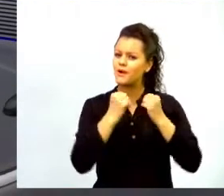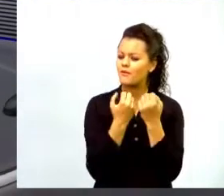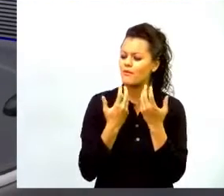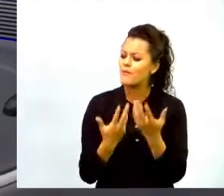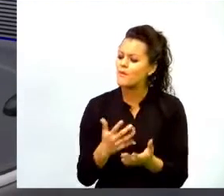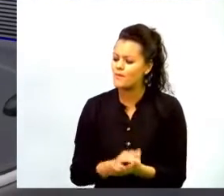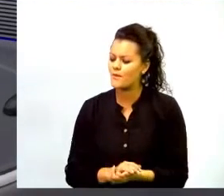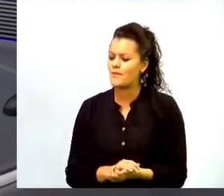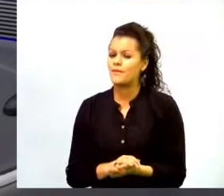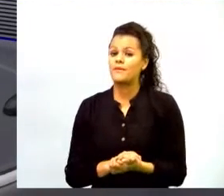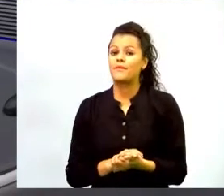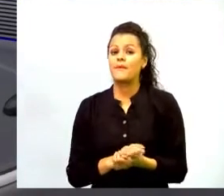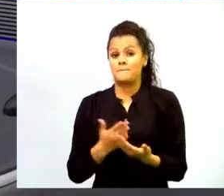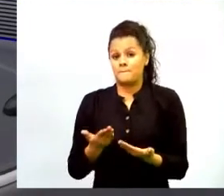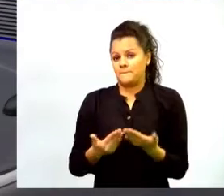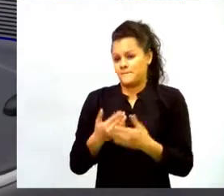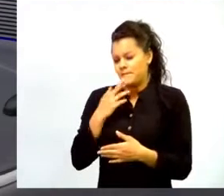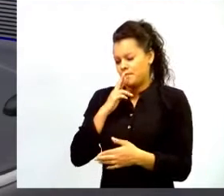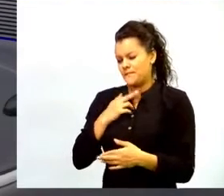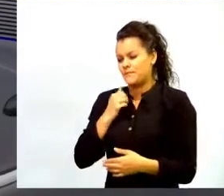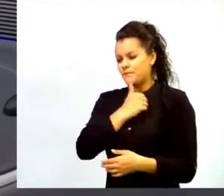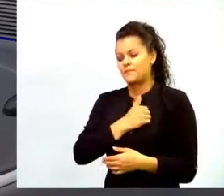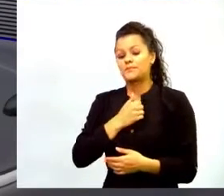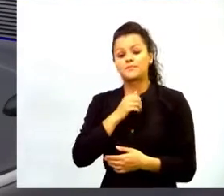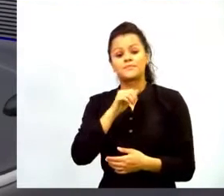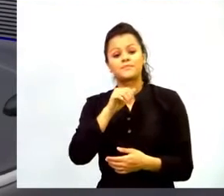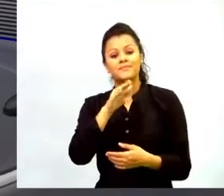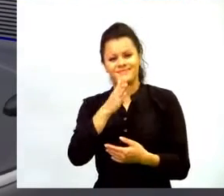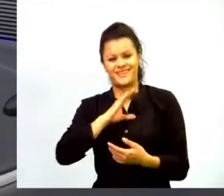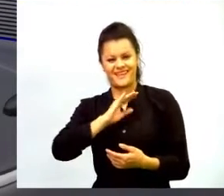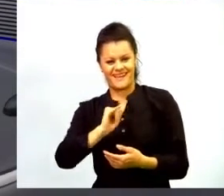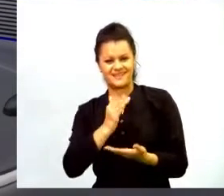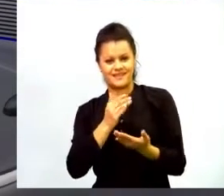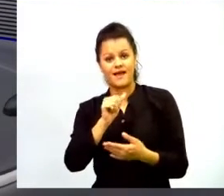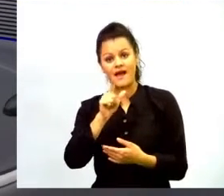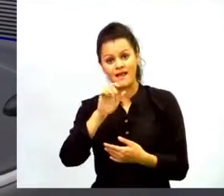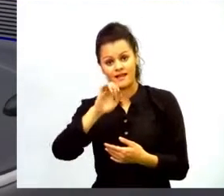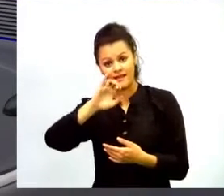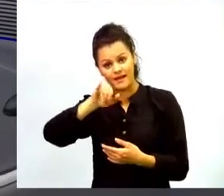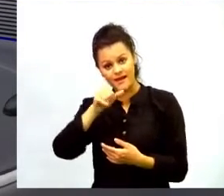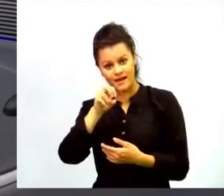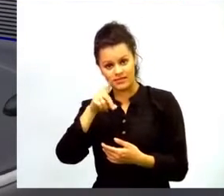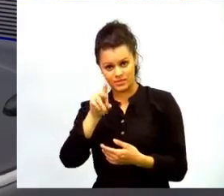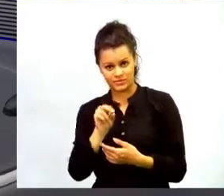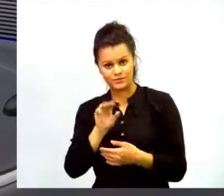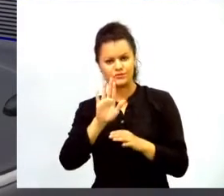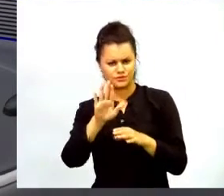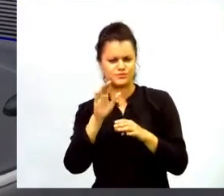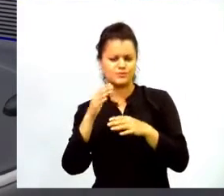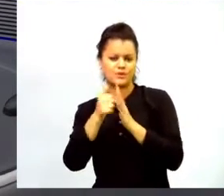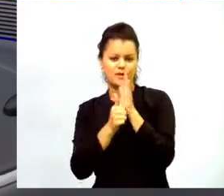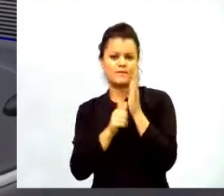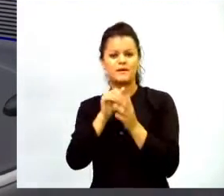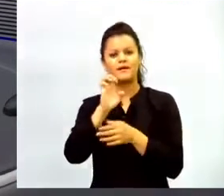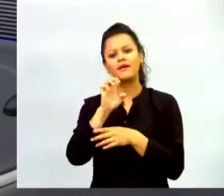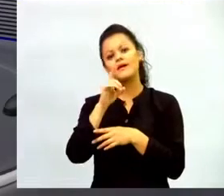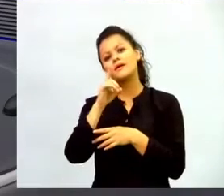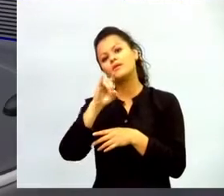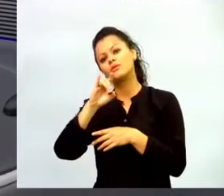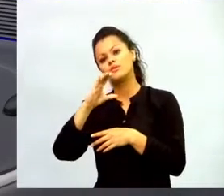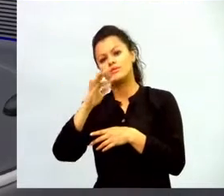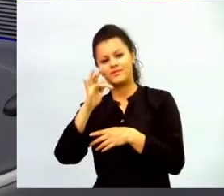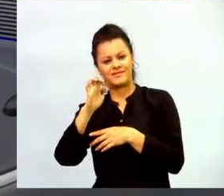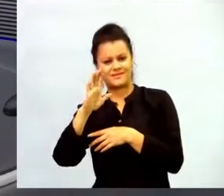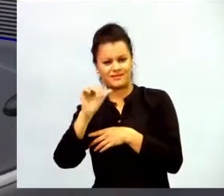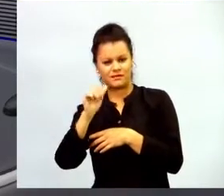primero a Alejandro en Cali que desde Eduteca se han centrado también durante muchos años en proporcionar esos